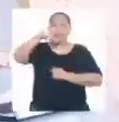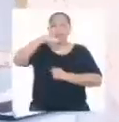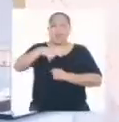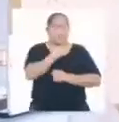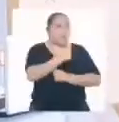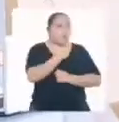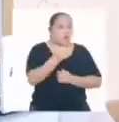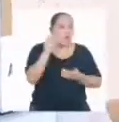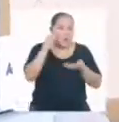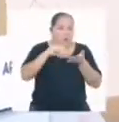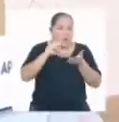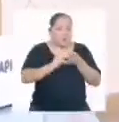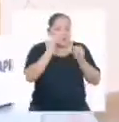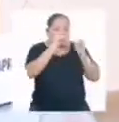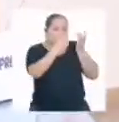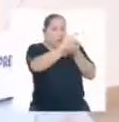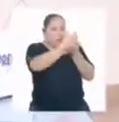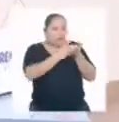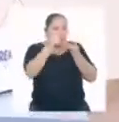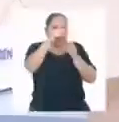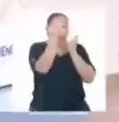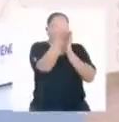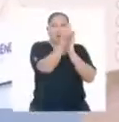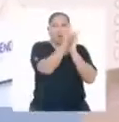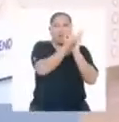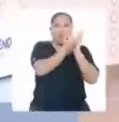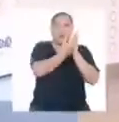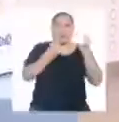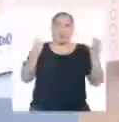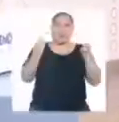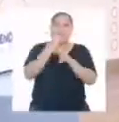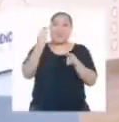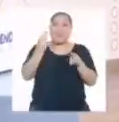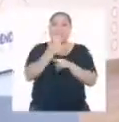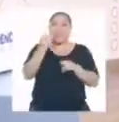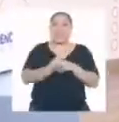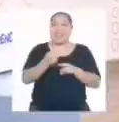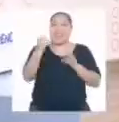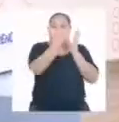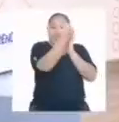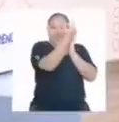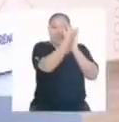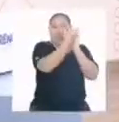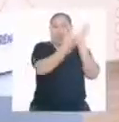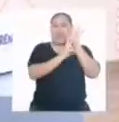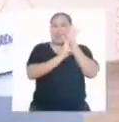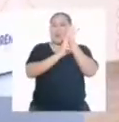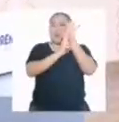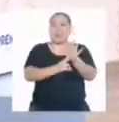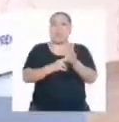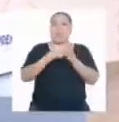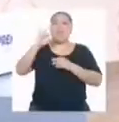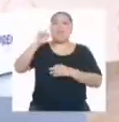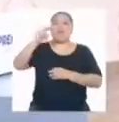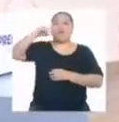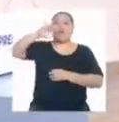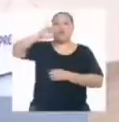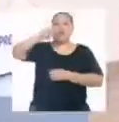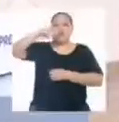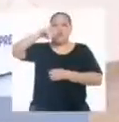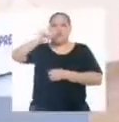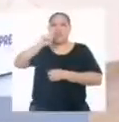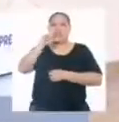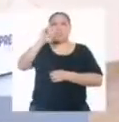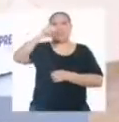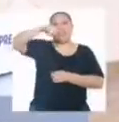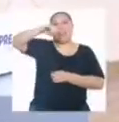Me gusta sobre todo cómo quedó esta parte de las gráficas del área de matemática. Esta gráfica representaba las funciones lineales,